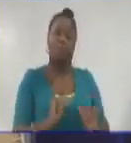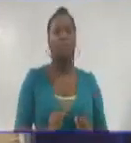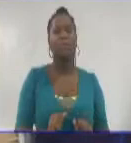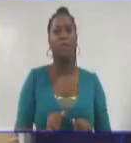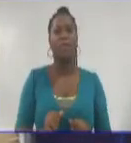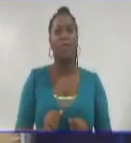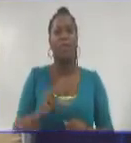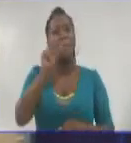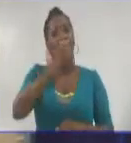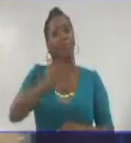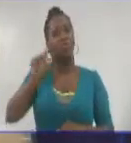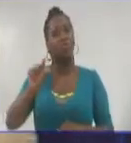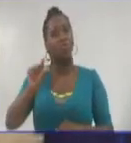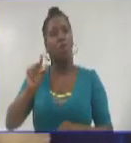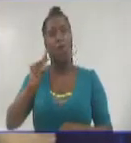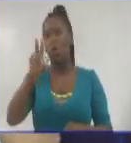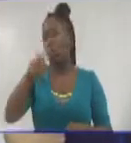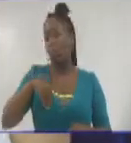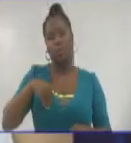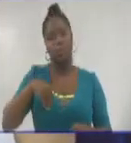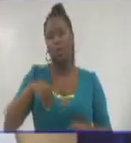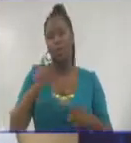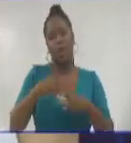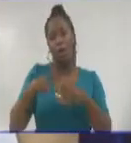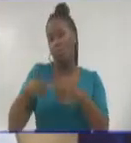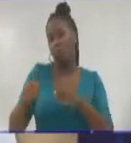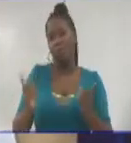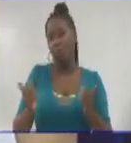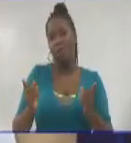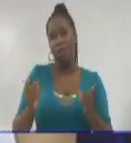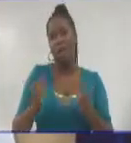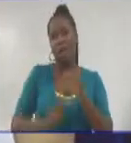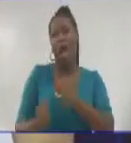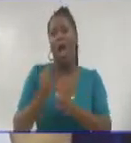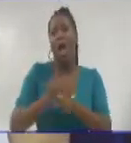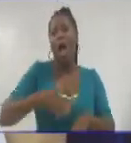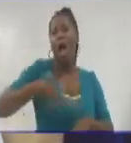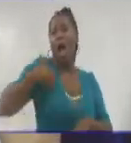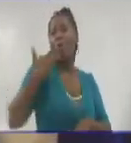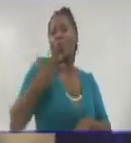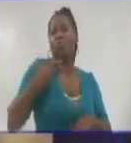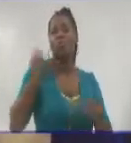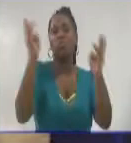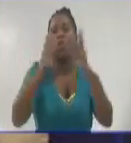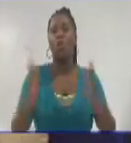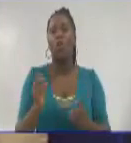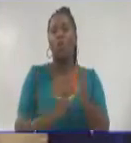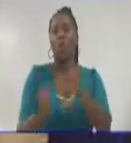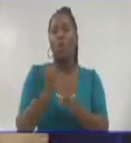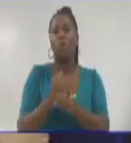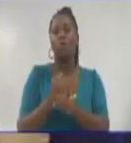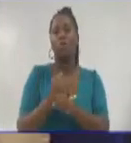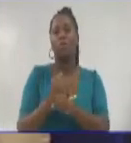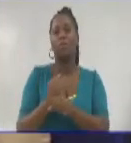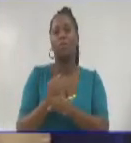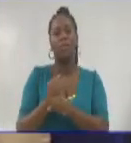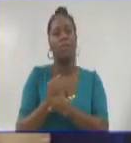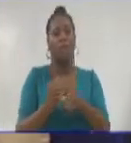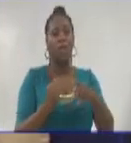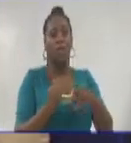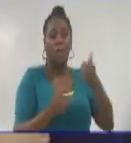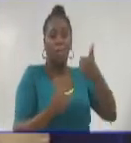inaceptable. por supuesto que lo que está es tratando de ganar un poco más en publicidad y le molesta que los talibanes tengan más que él.